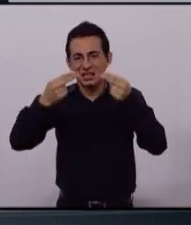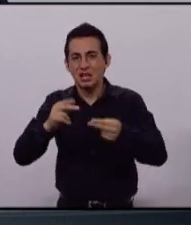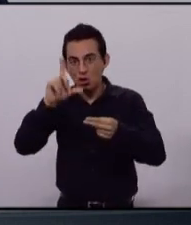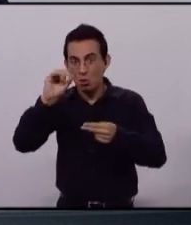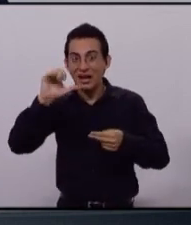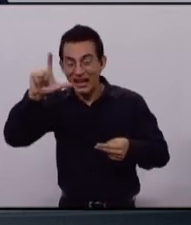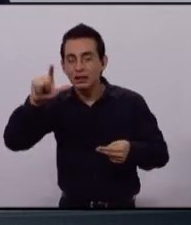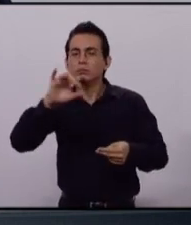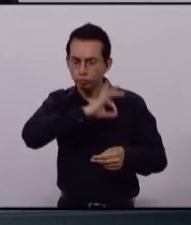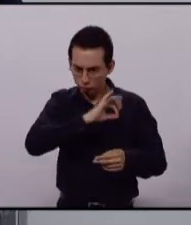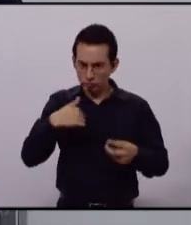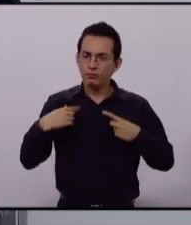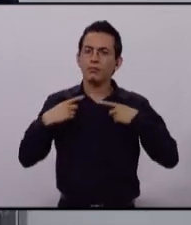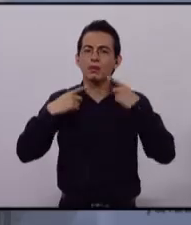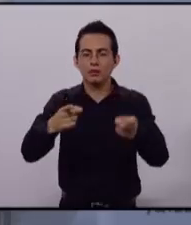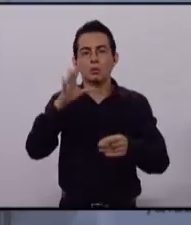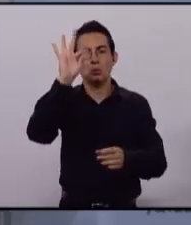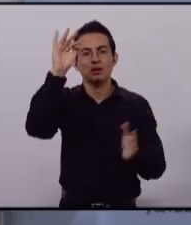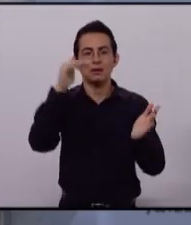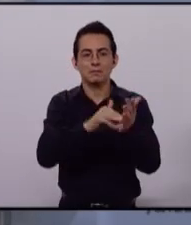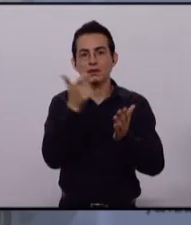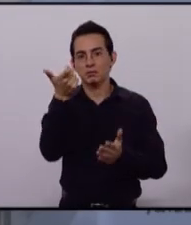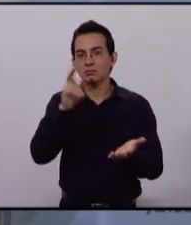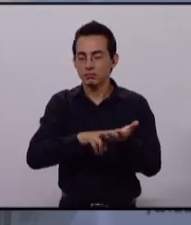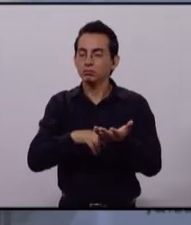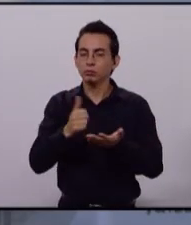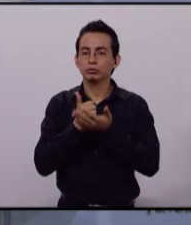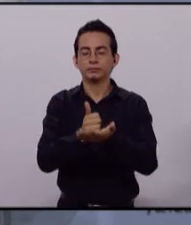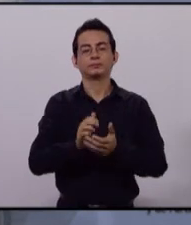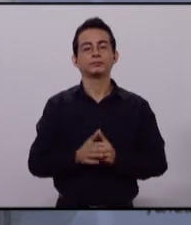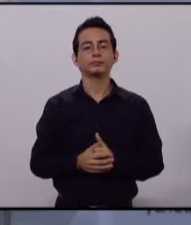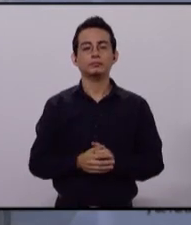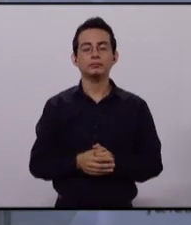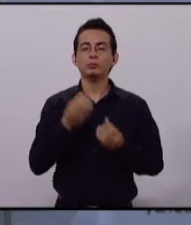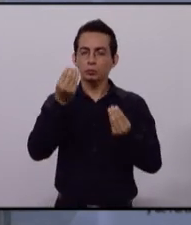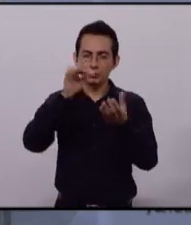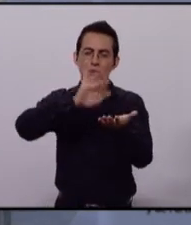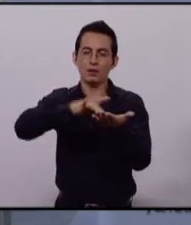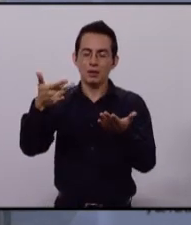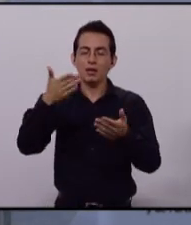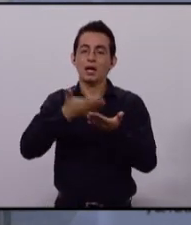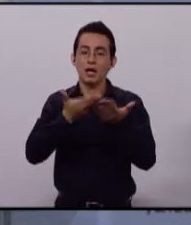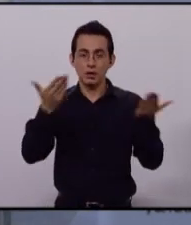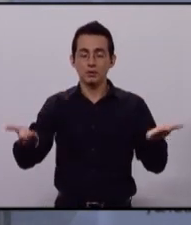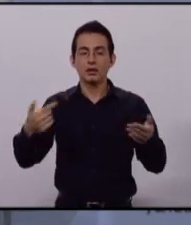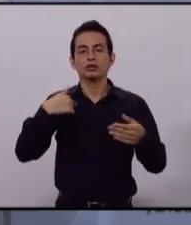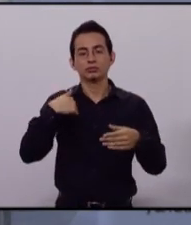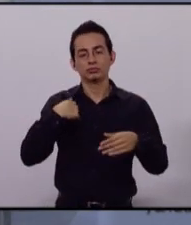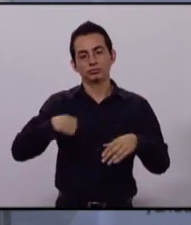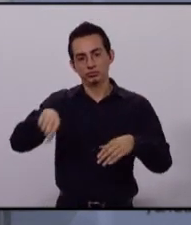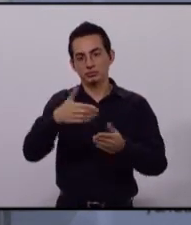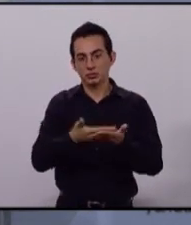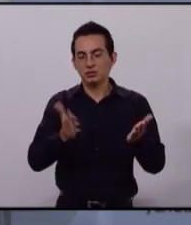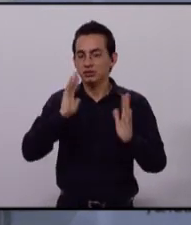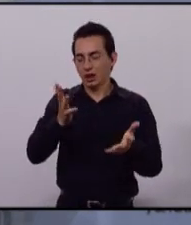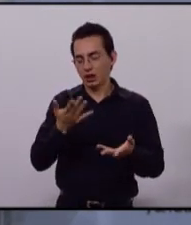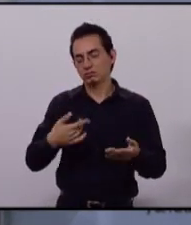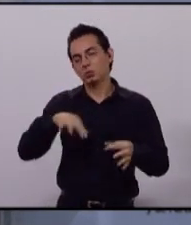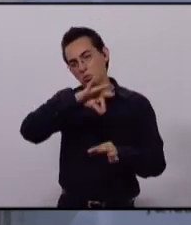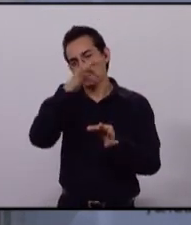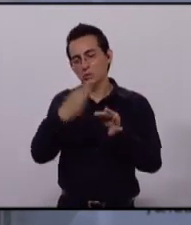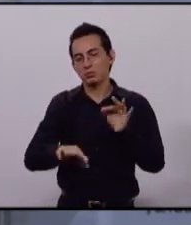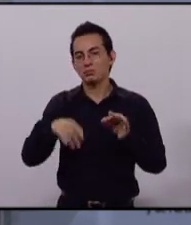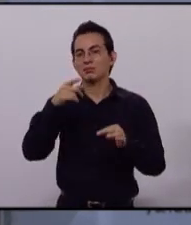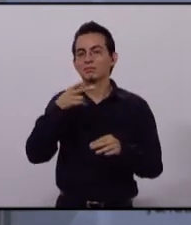darte la oportunidad de un crédito de 40 mil pesos. Se terminó su turno, candidato. Gracias. Vamos ahora a cerrar esta ronda con la